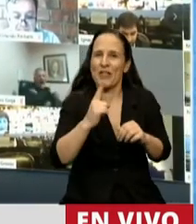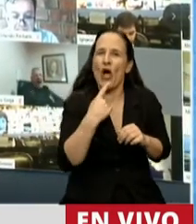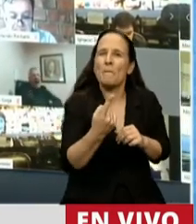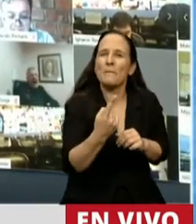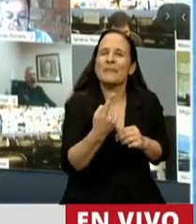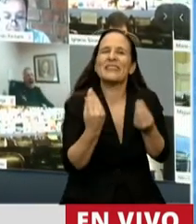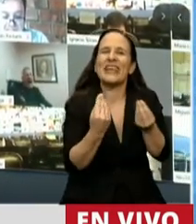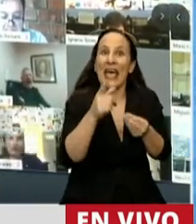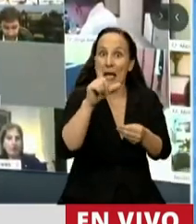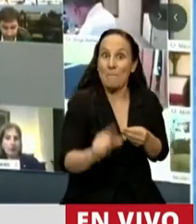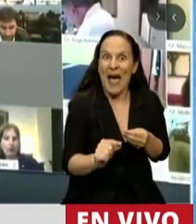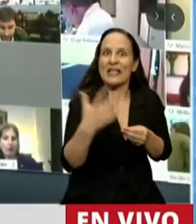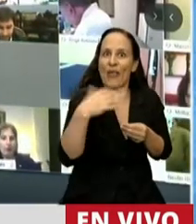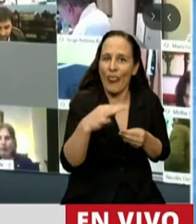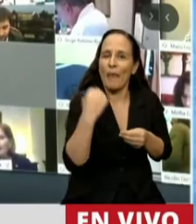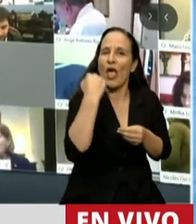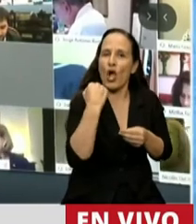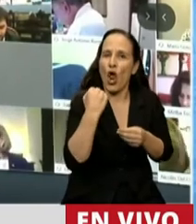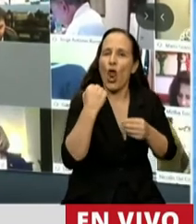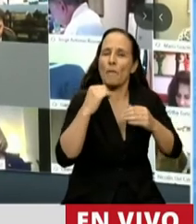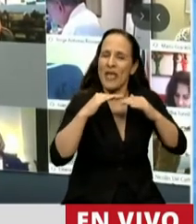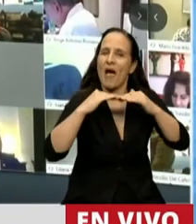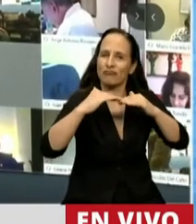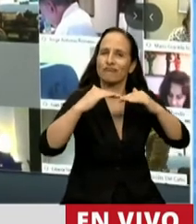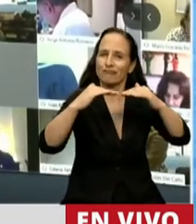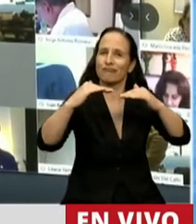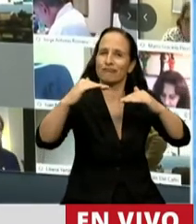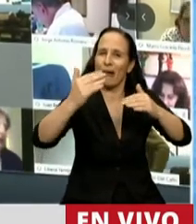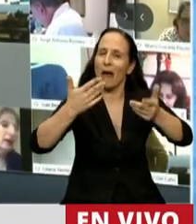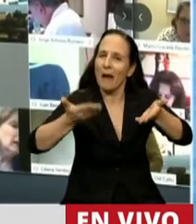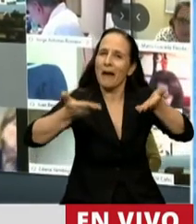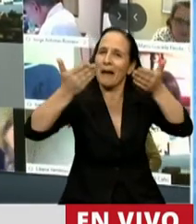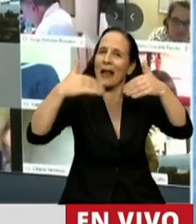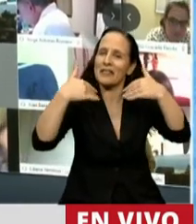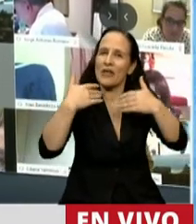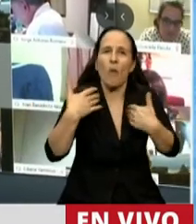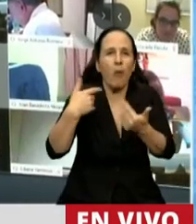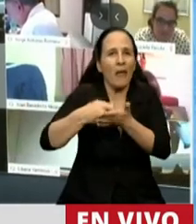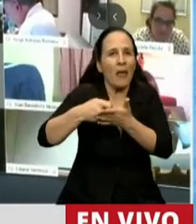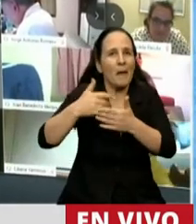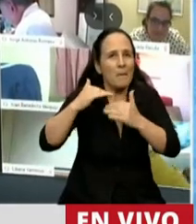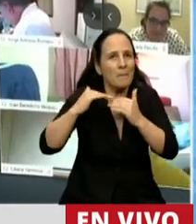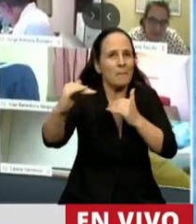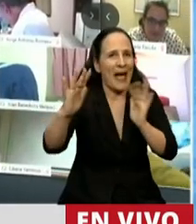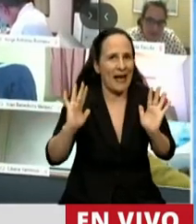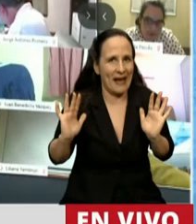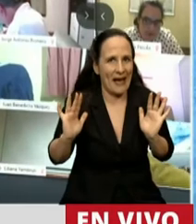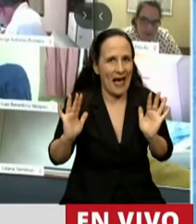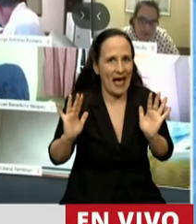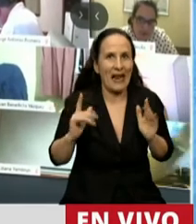sostenido e inclusivo y el desarrollo sostenible, minimizando los costos